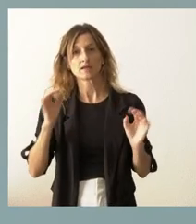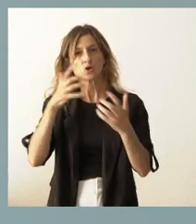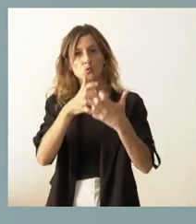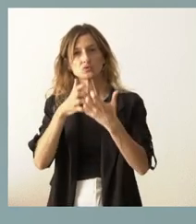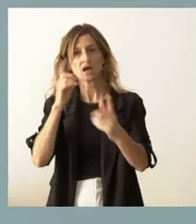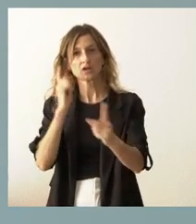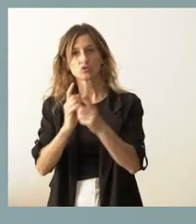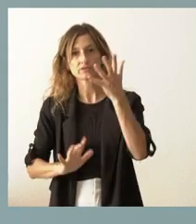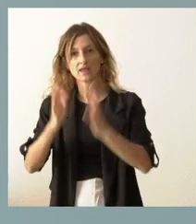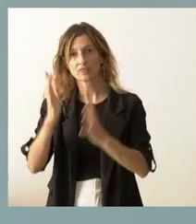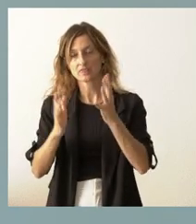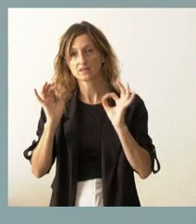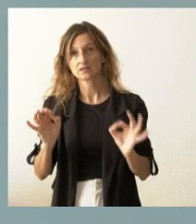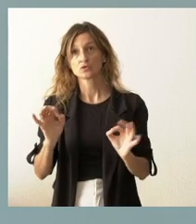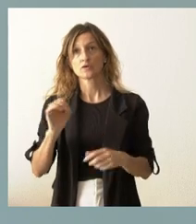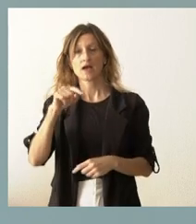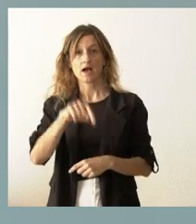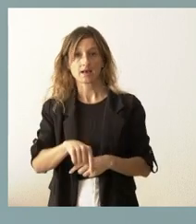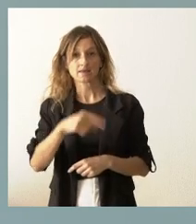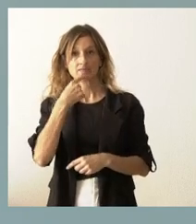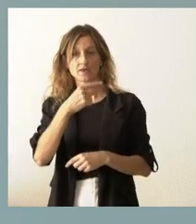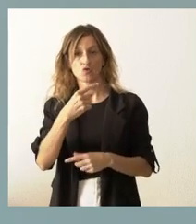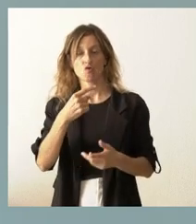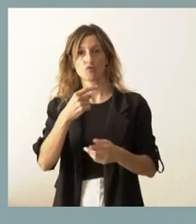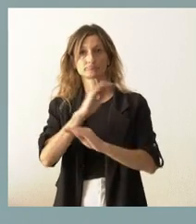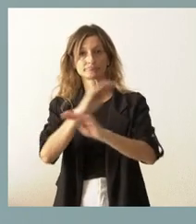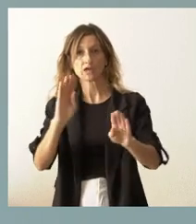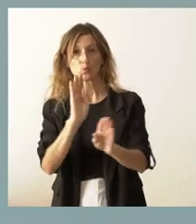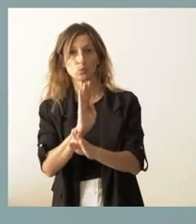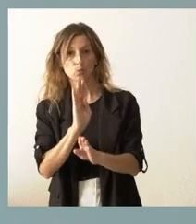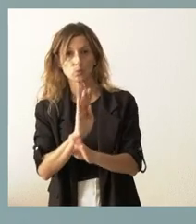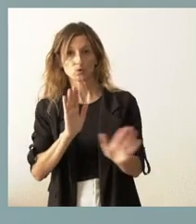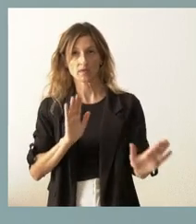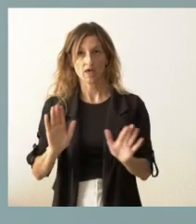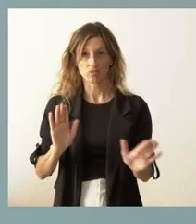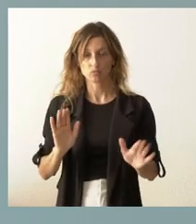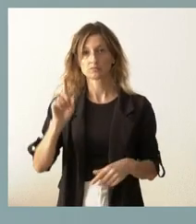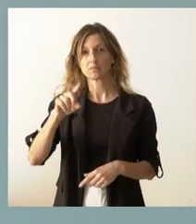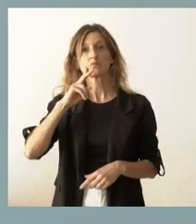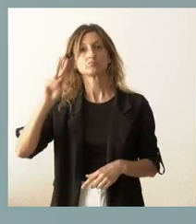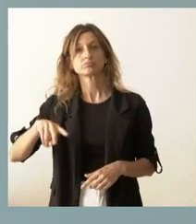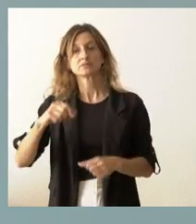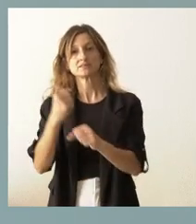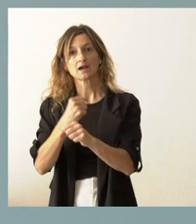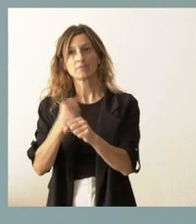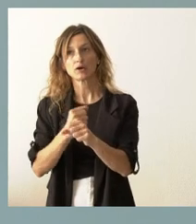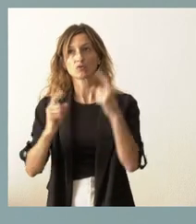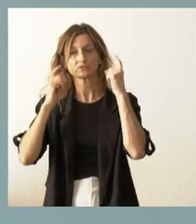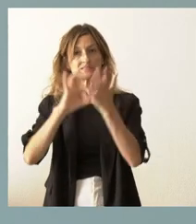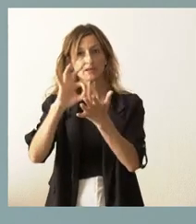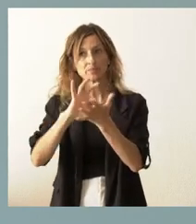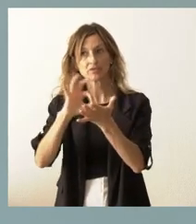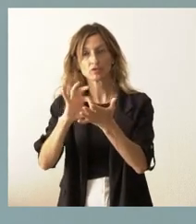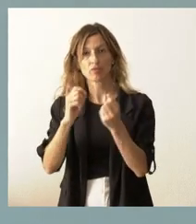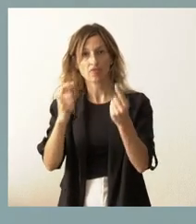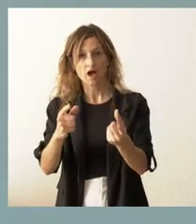contra esta lacra. Y, por tanto, desde aquí hacemos un llamamiento a la prudencia, reconocemos el trabajo de todos los servicios que han prestado en esta